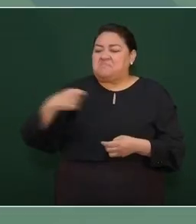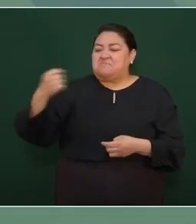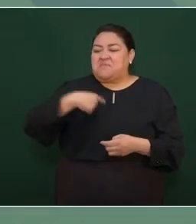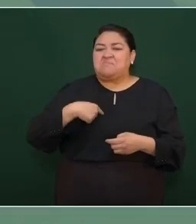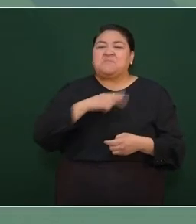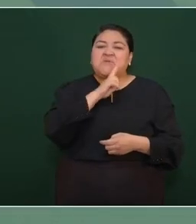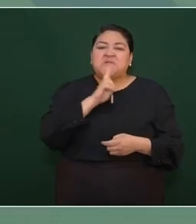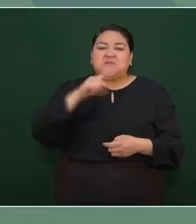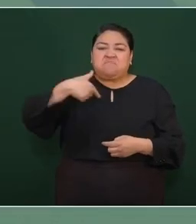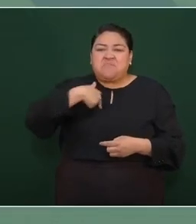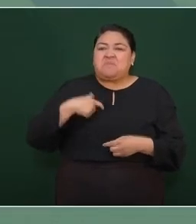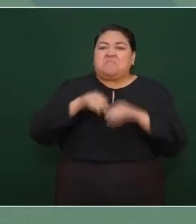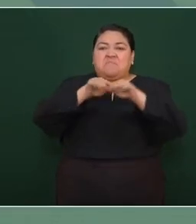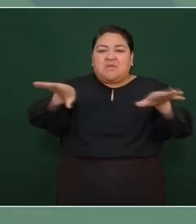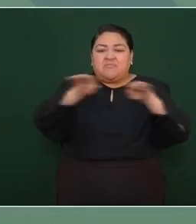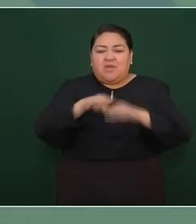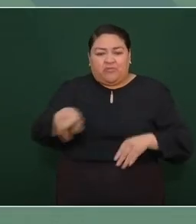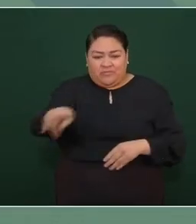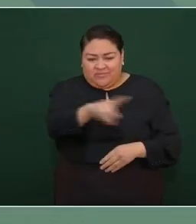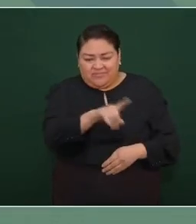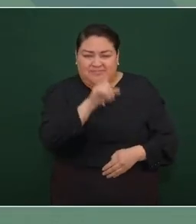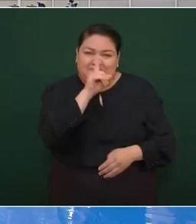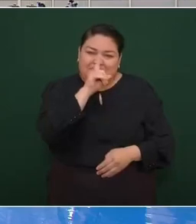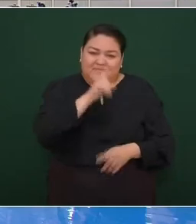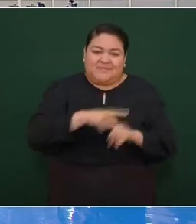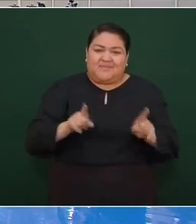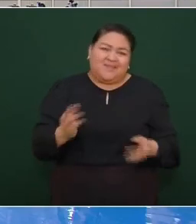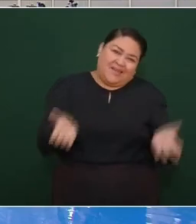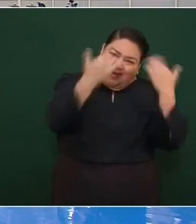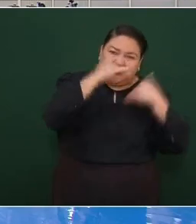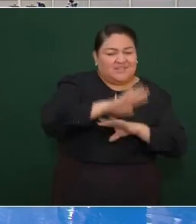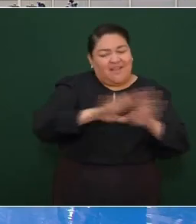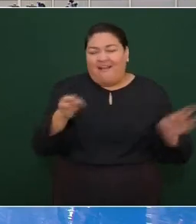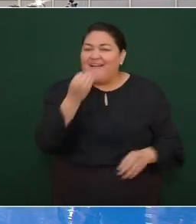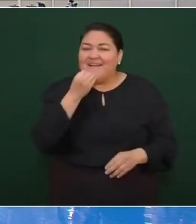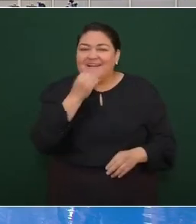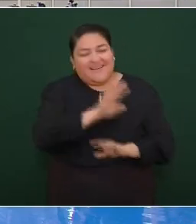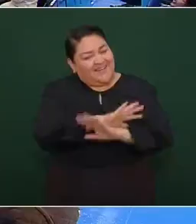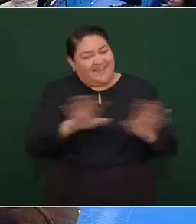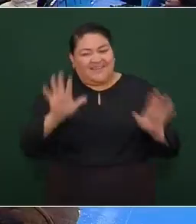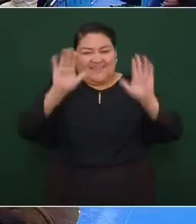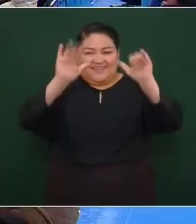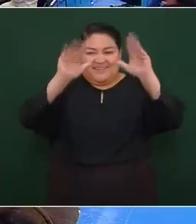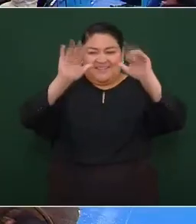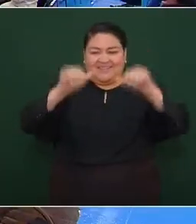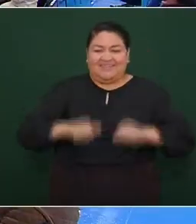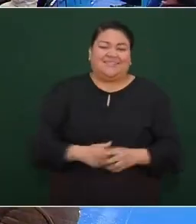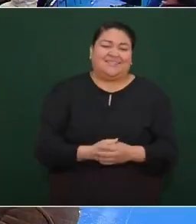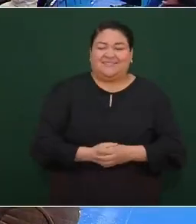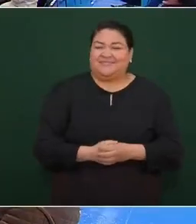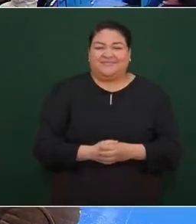ustedes no y ya vámonos a desayunar adiós adiós